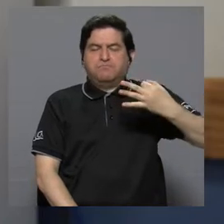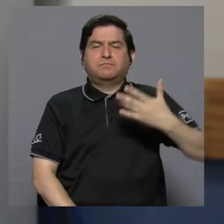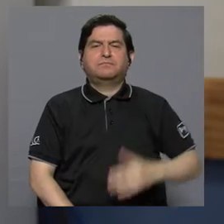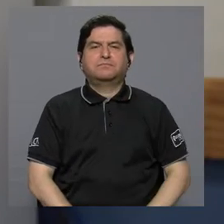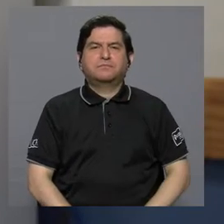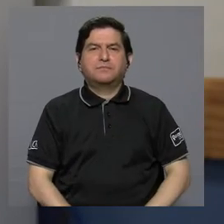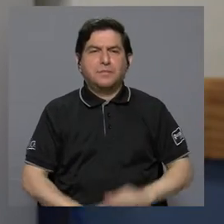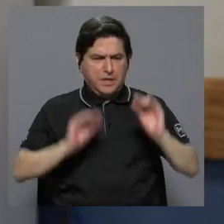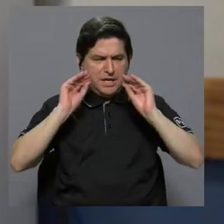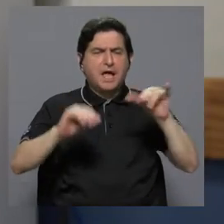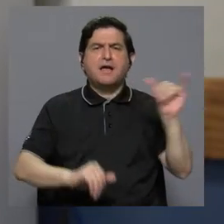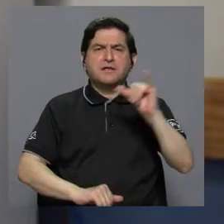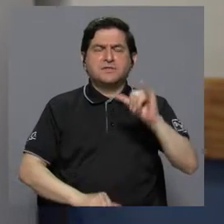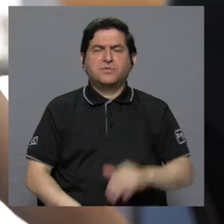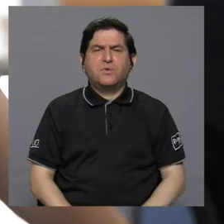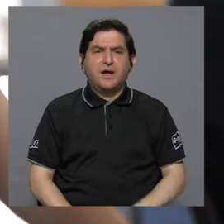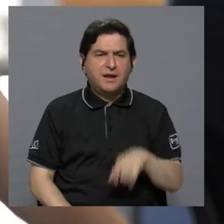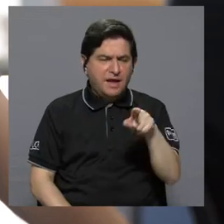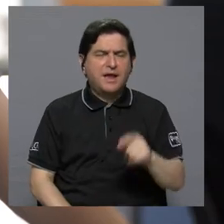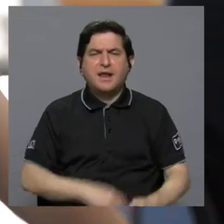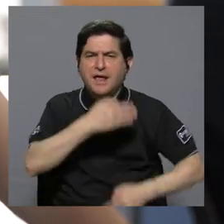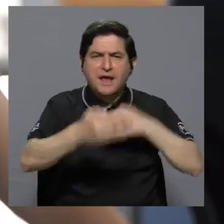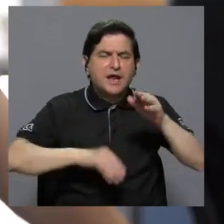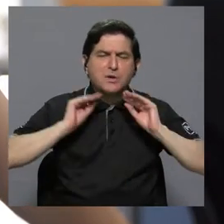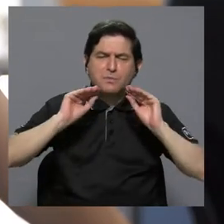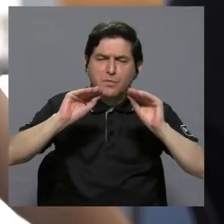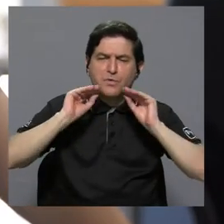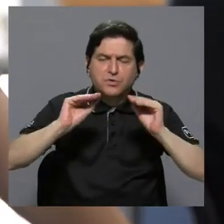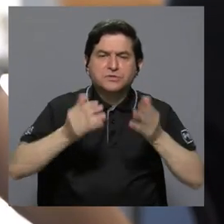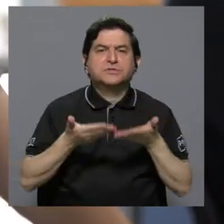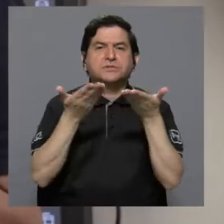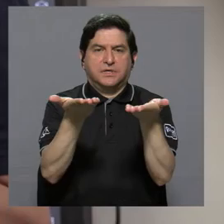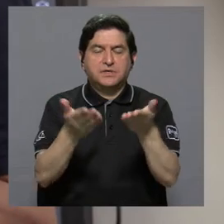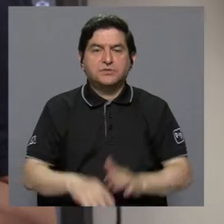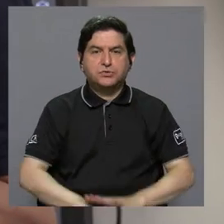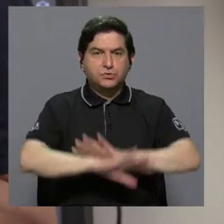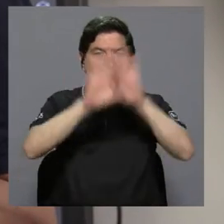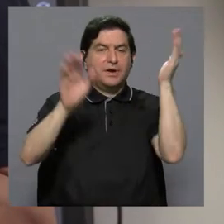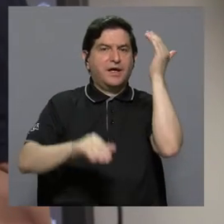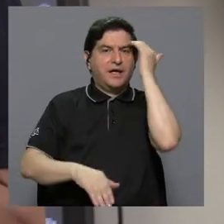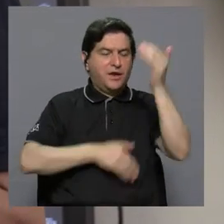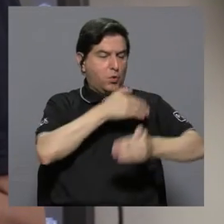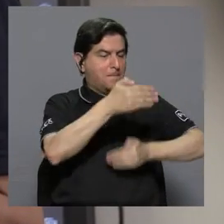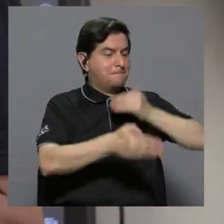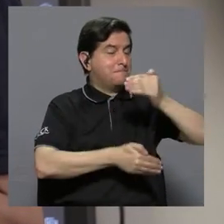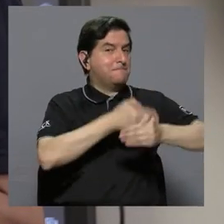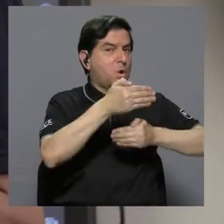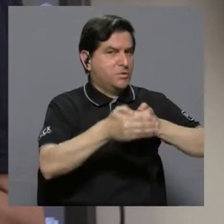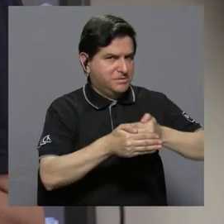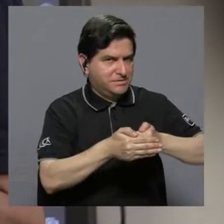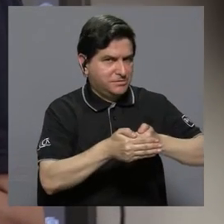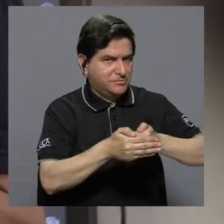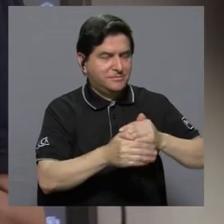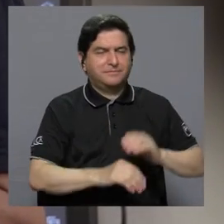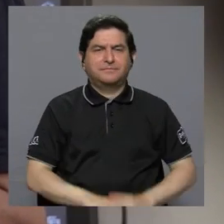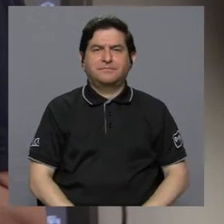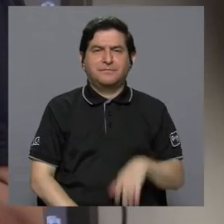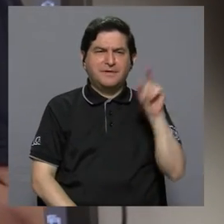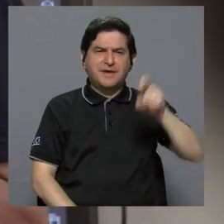sólido como pedagógico de lo que va a enseñar. Además de tener claros los procesos,